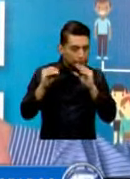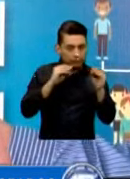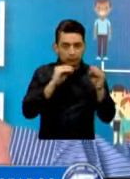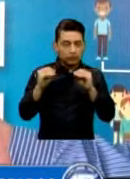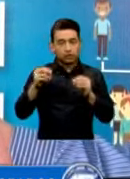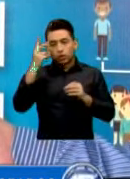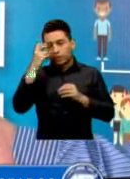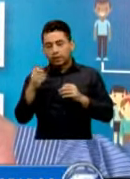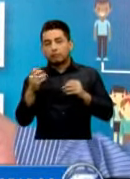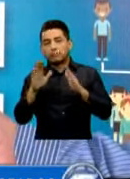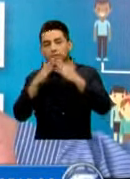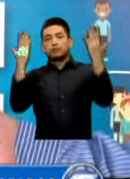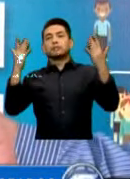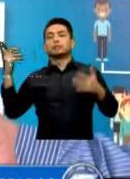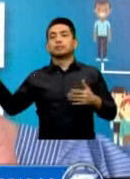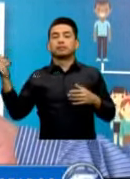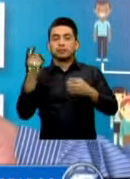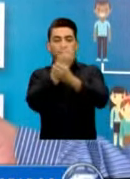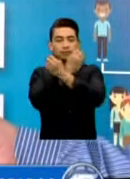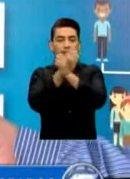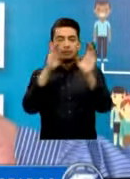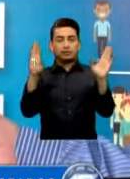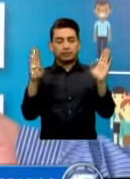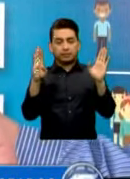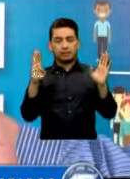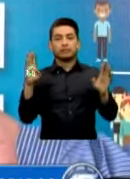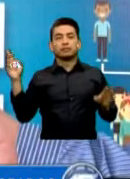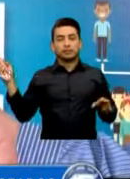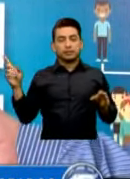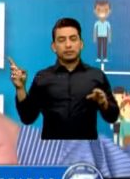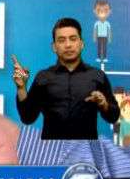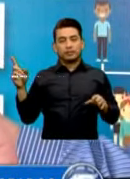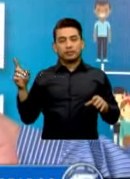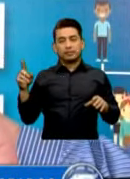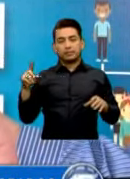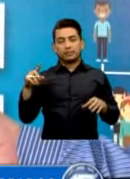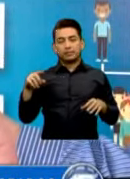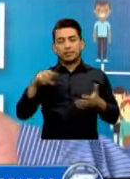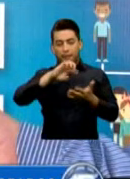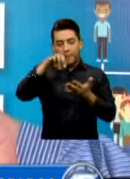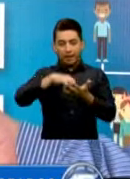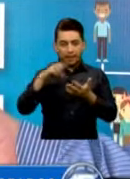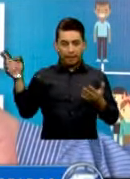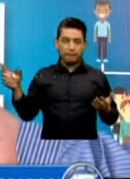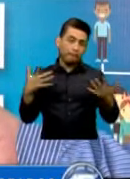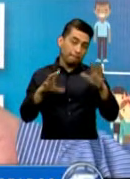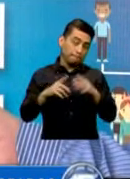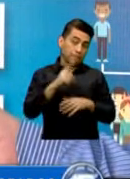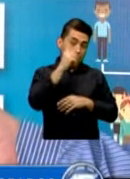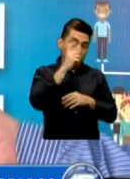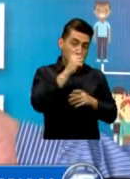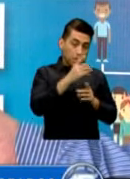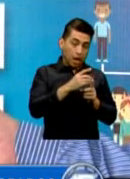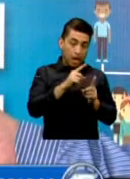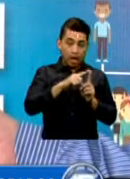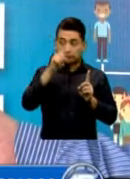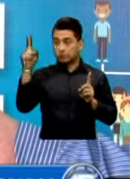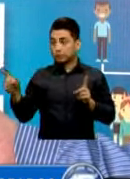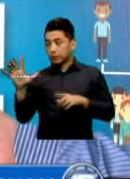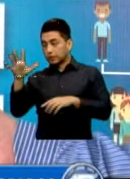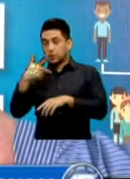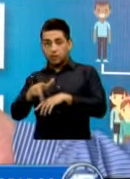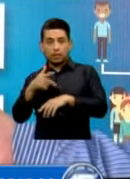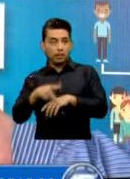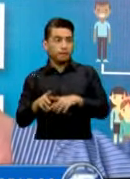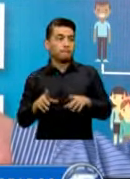El parque Erick Barrondo En las próximas semanas Primero se logra Estaría en un horario De 1 a 5 de la tarde Porque como ahí no hay luz Donde se